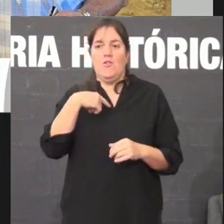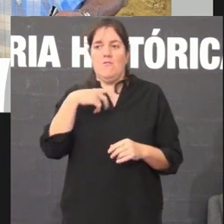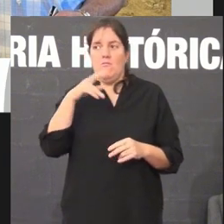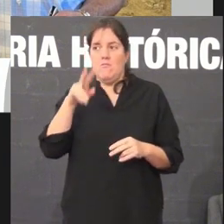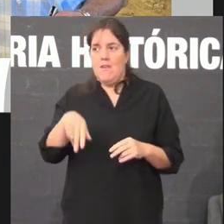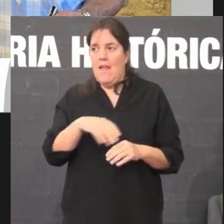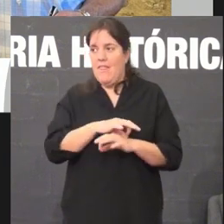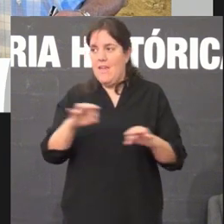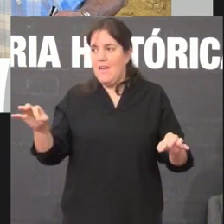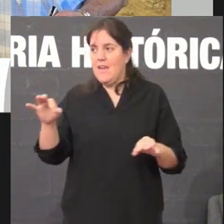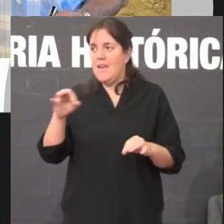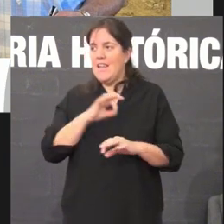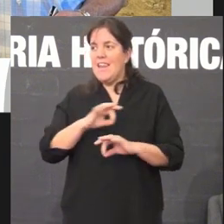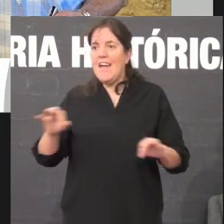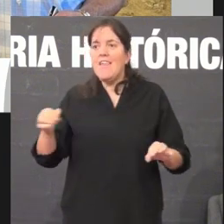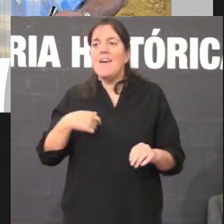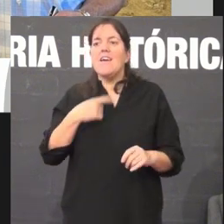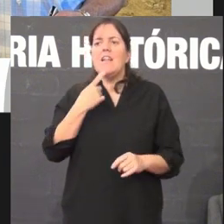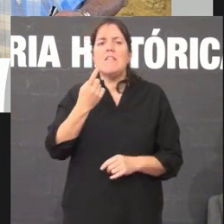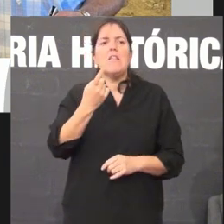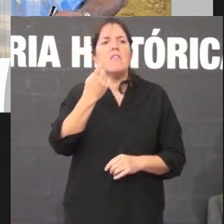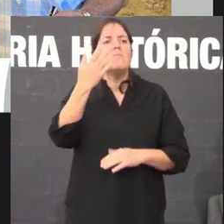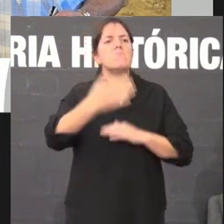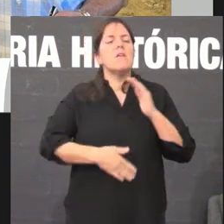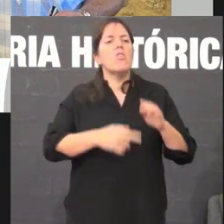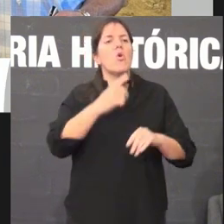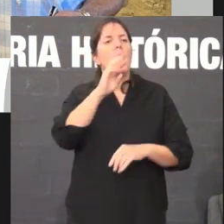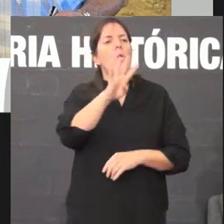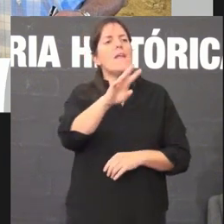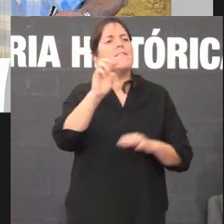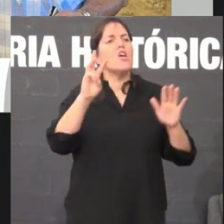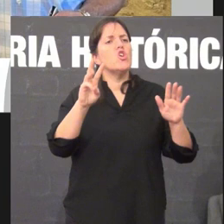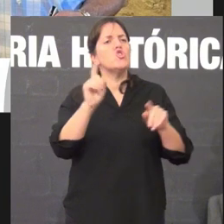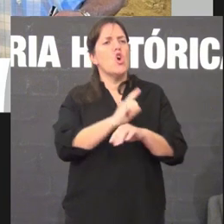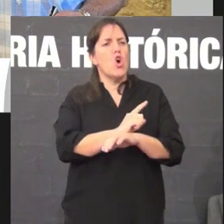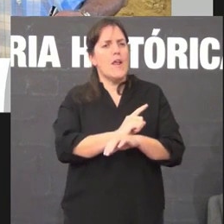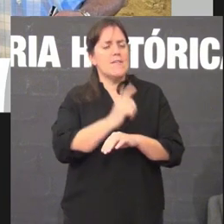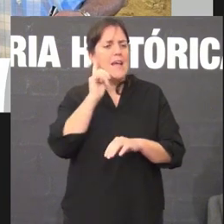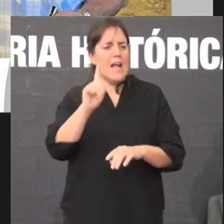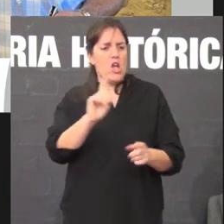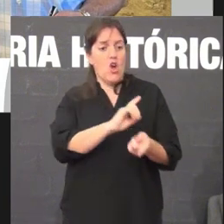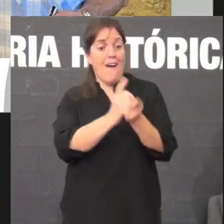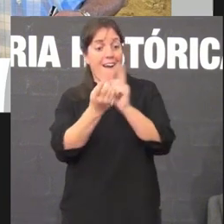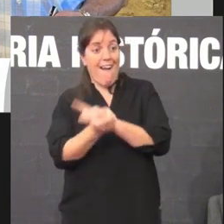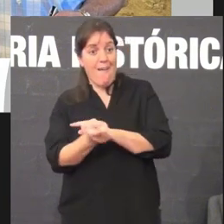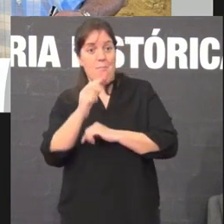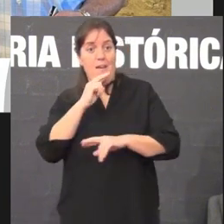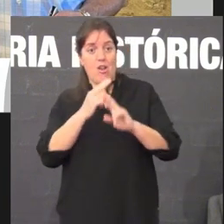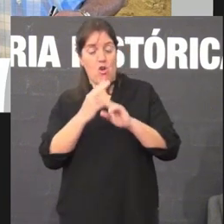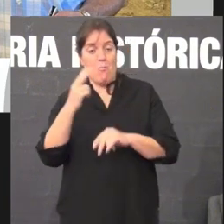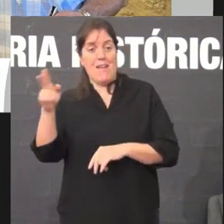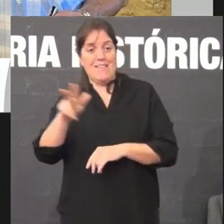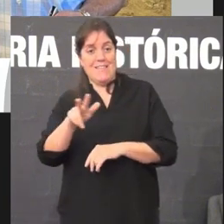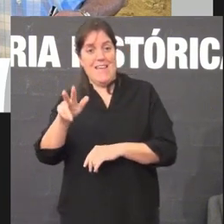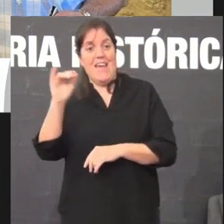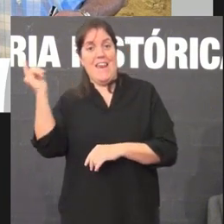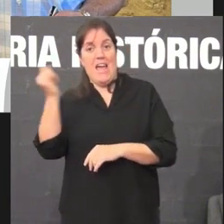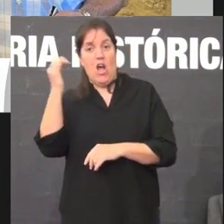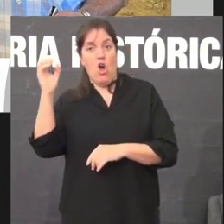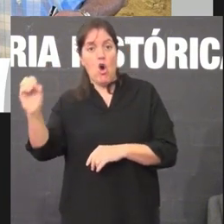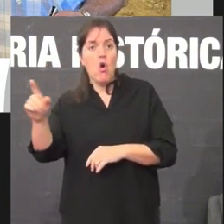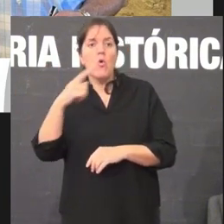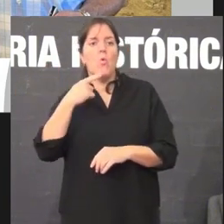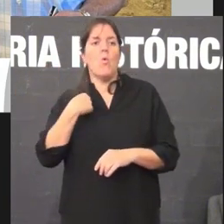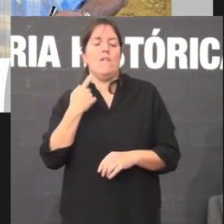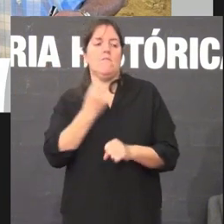ninguén e davanlle 48 horas se non o escribía Rianxo en 48 horas na porta do taxi perdería o